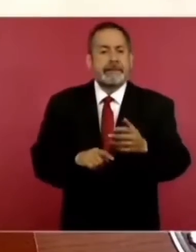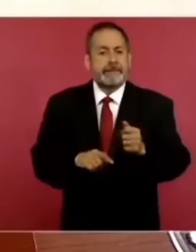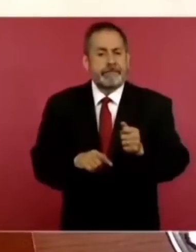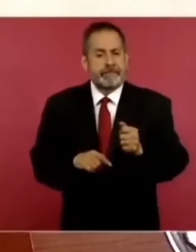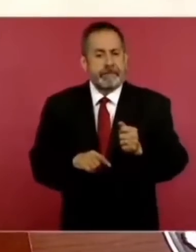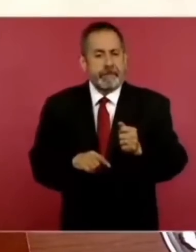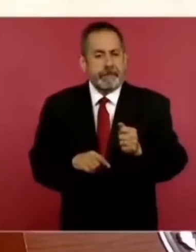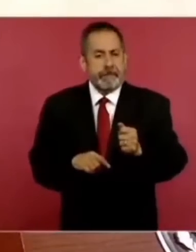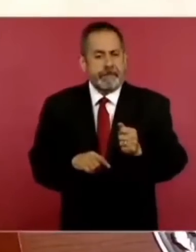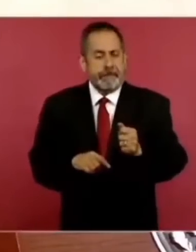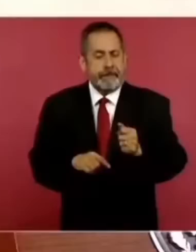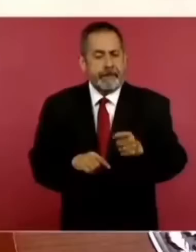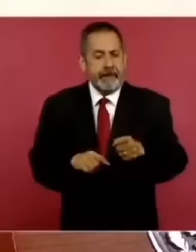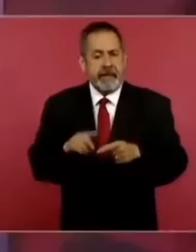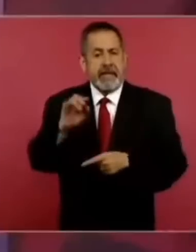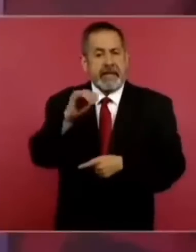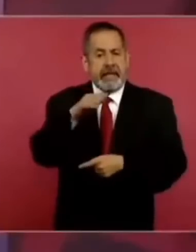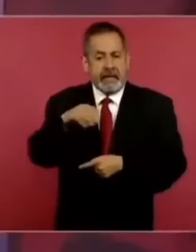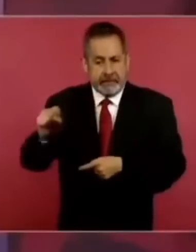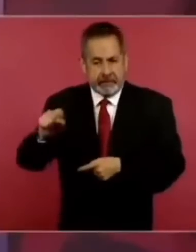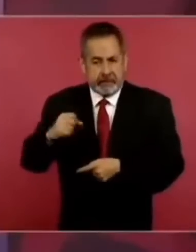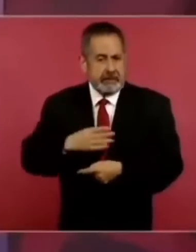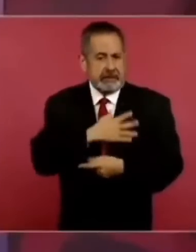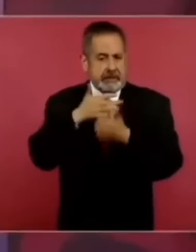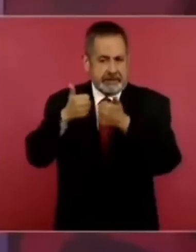entre el IMSS bienestar